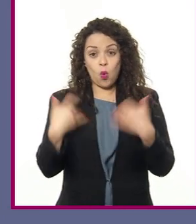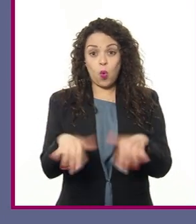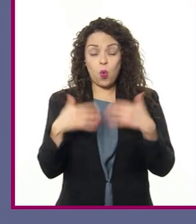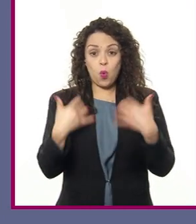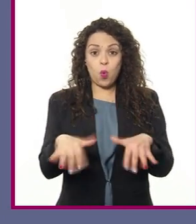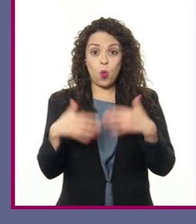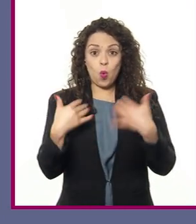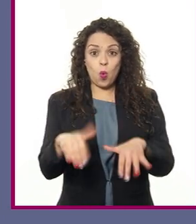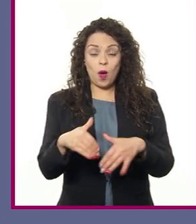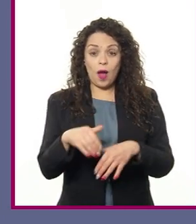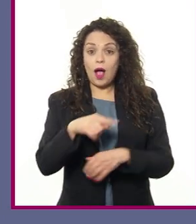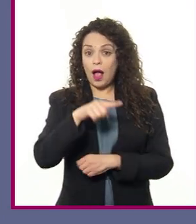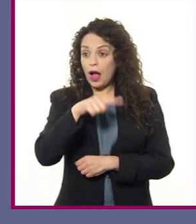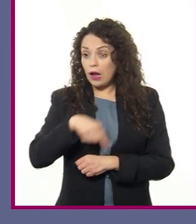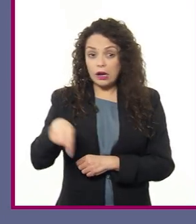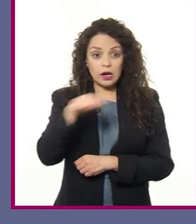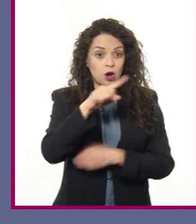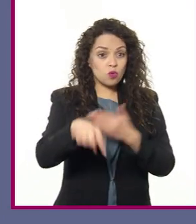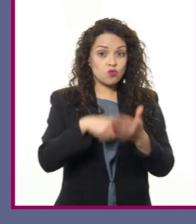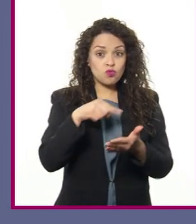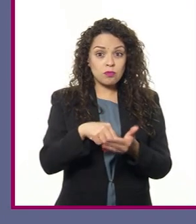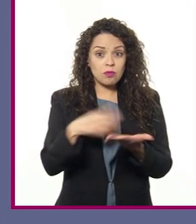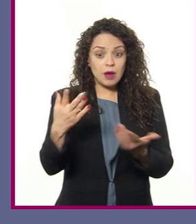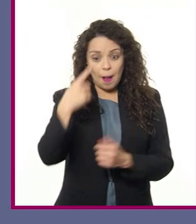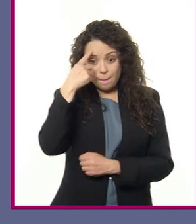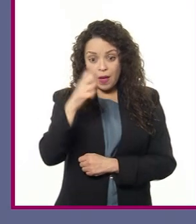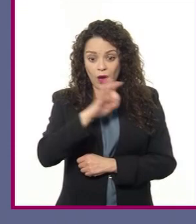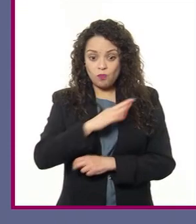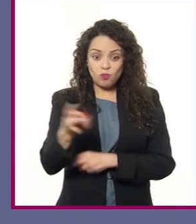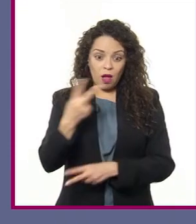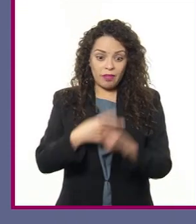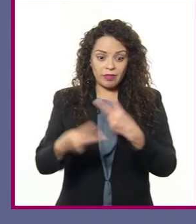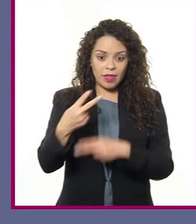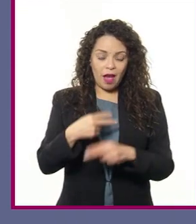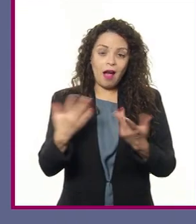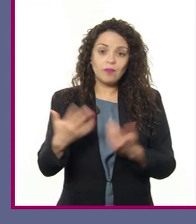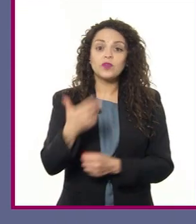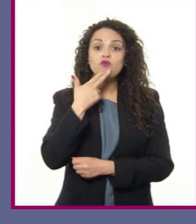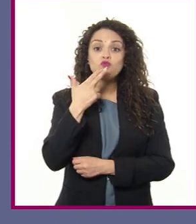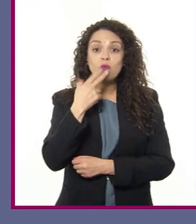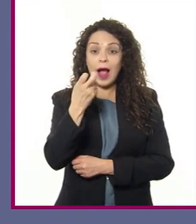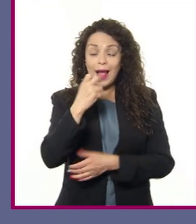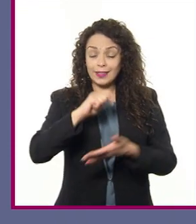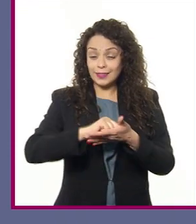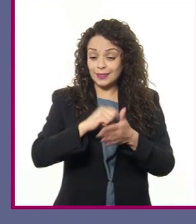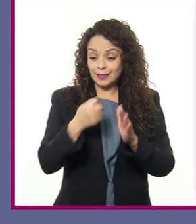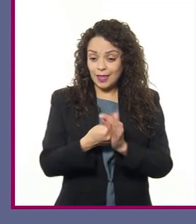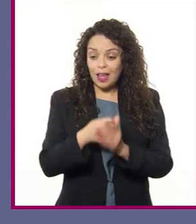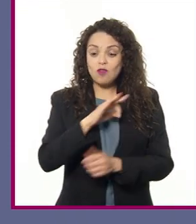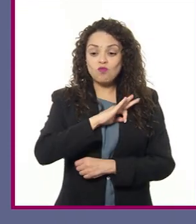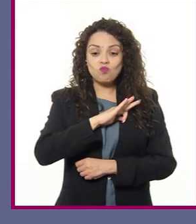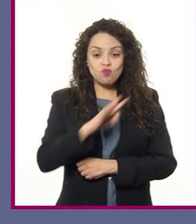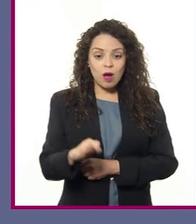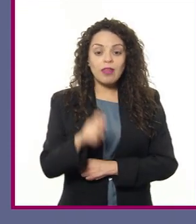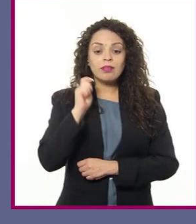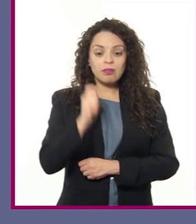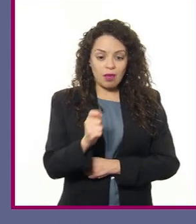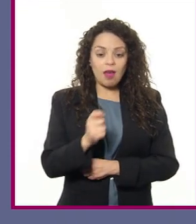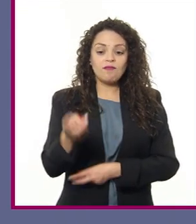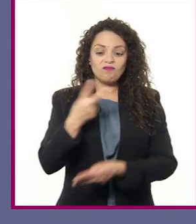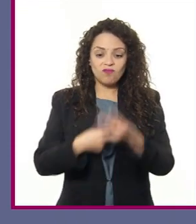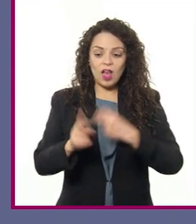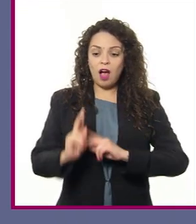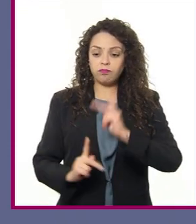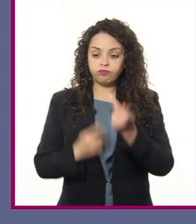que el entorno árido representa para la actividad. Utilizando estas técnicas es posible cubrir la demanda de